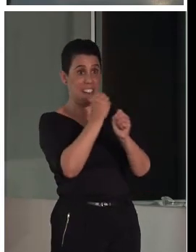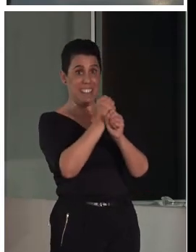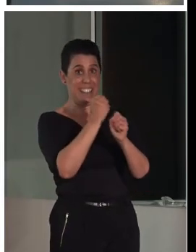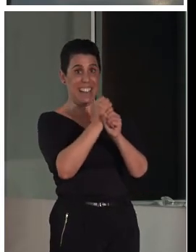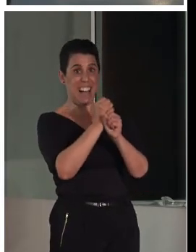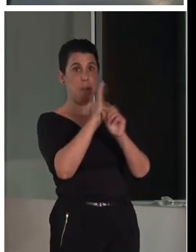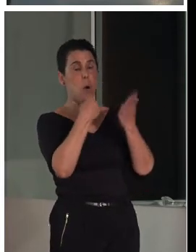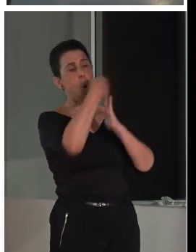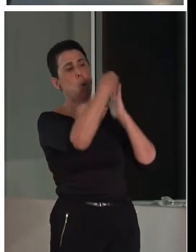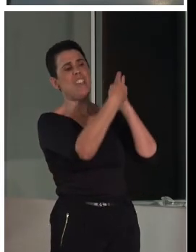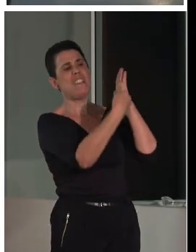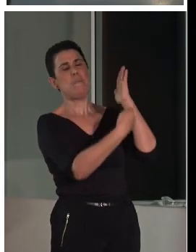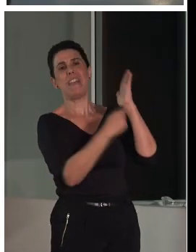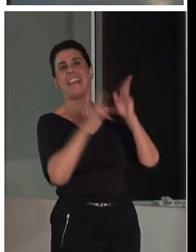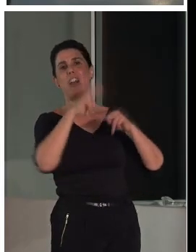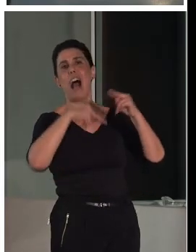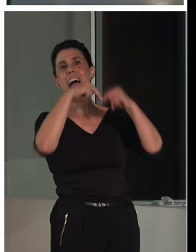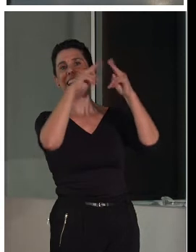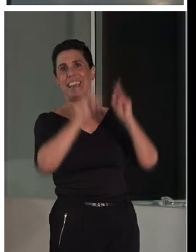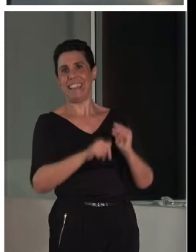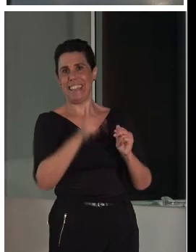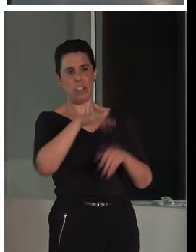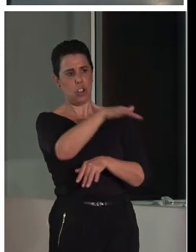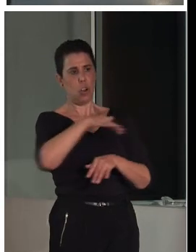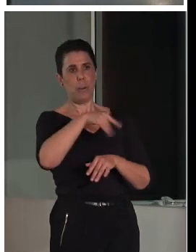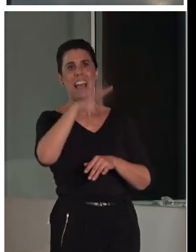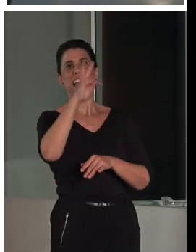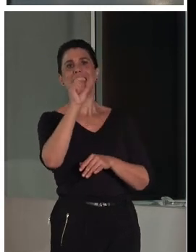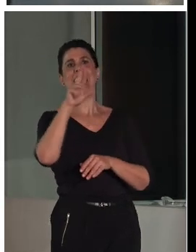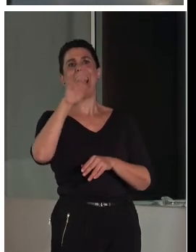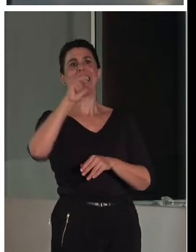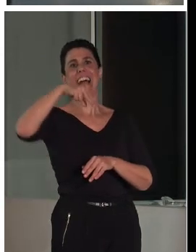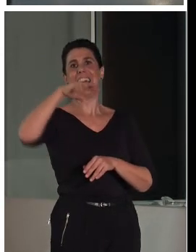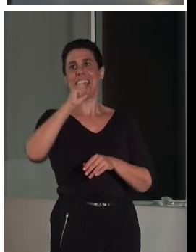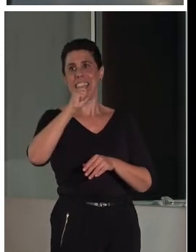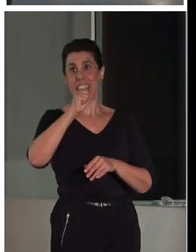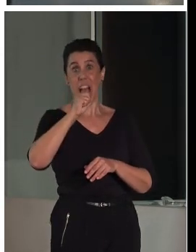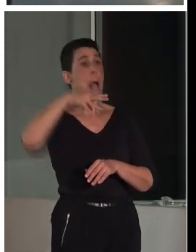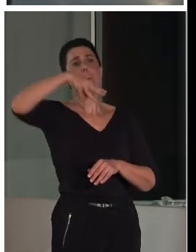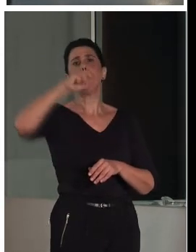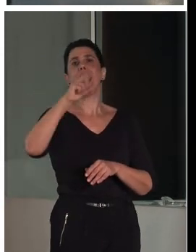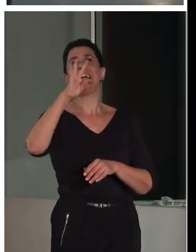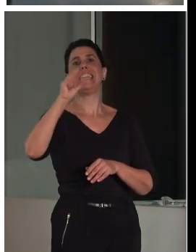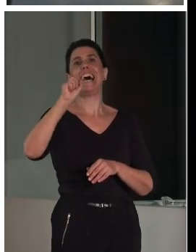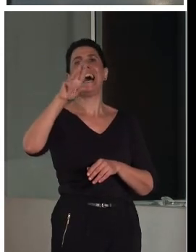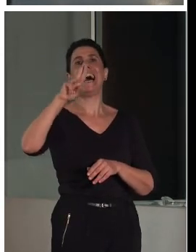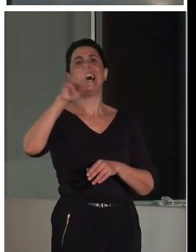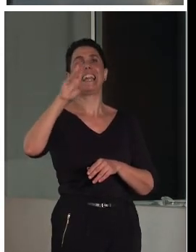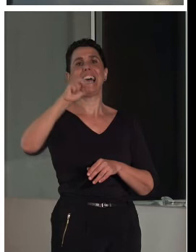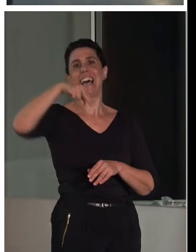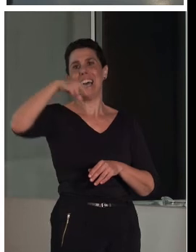inventario arquitectónico en la comarca del Matarraña, 18… Me imagino que la conocéis, el Matarraña. Bueno, patrimonio